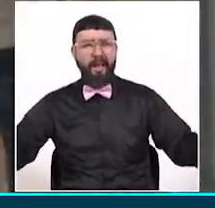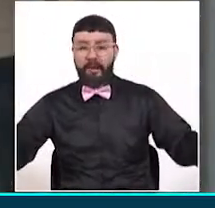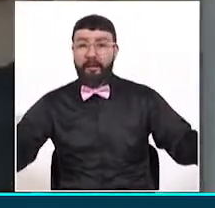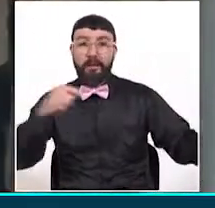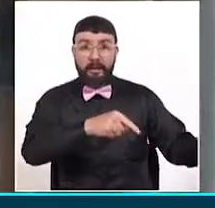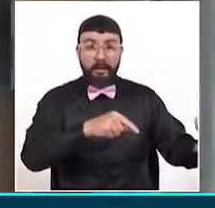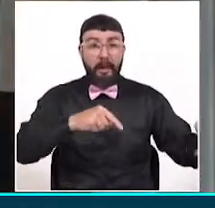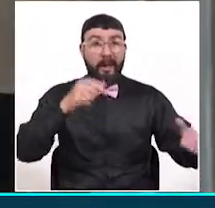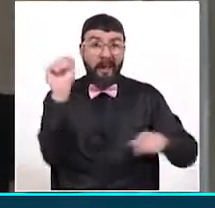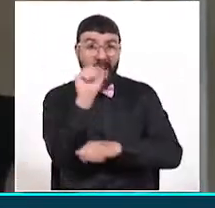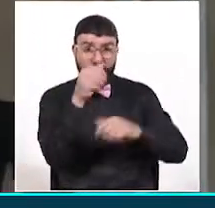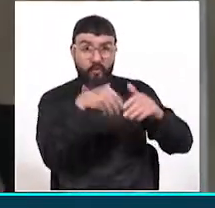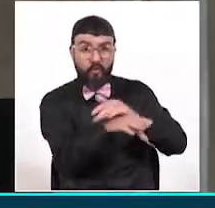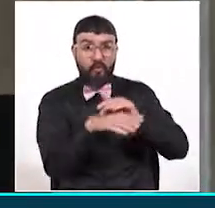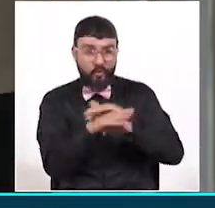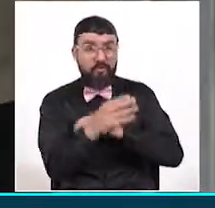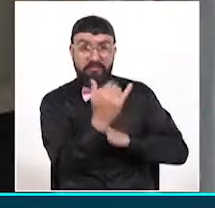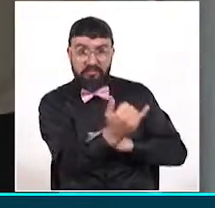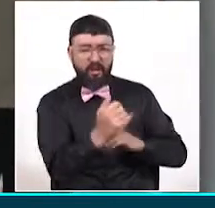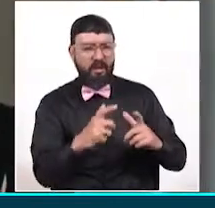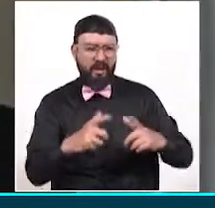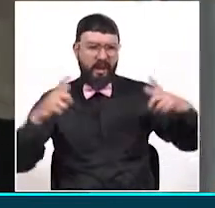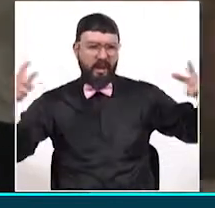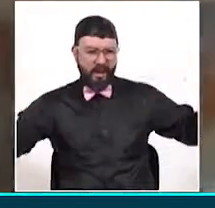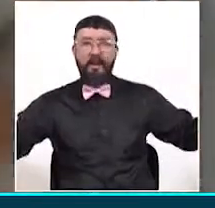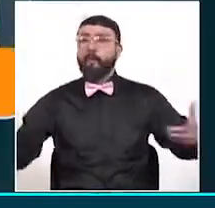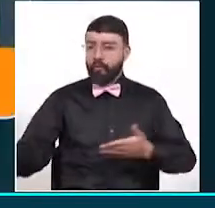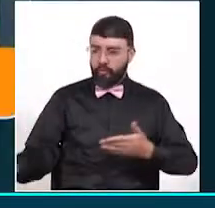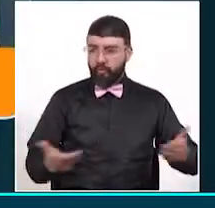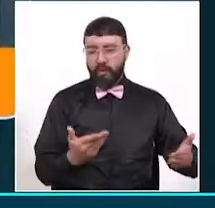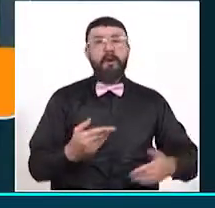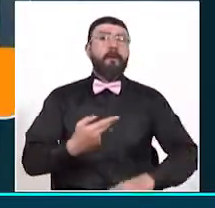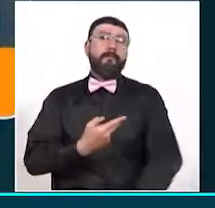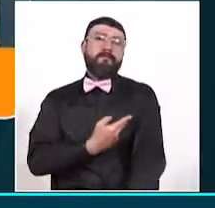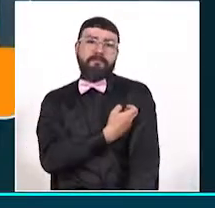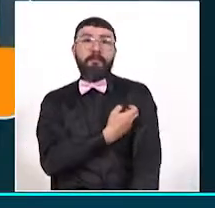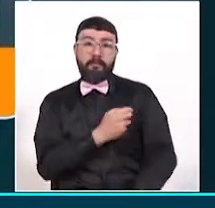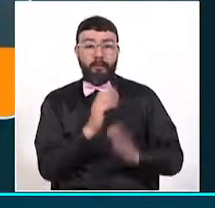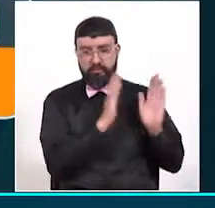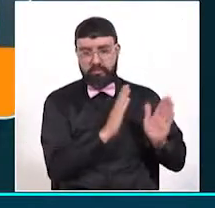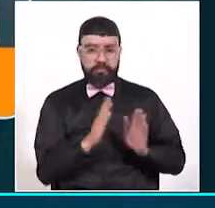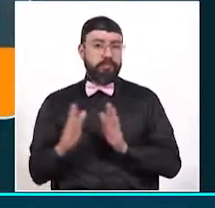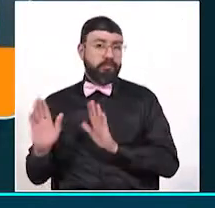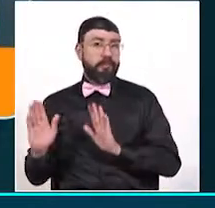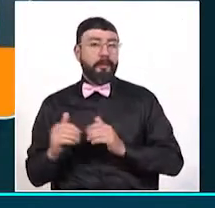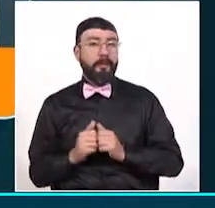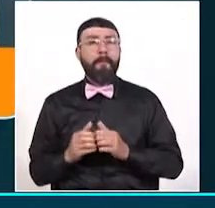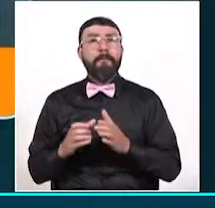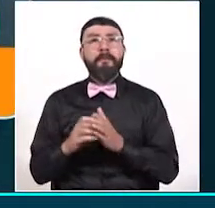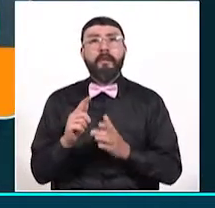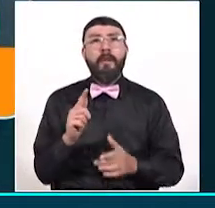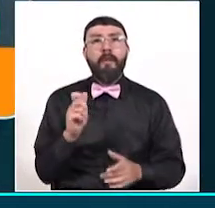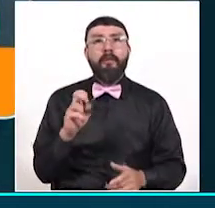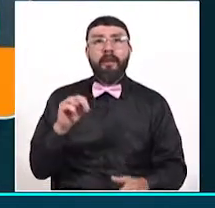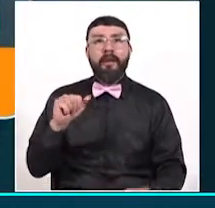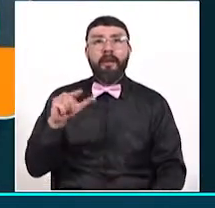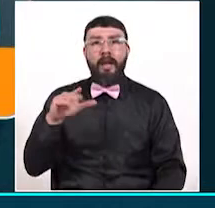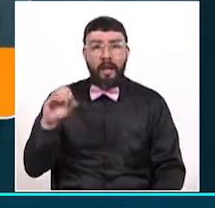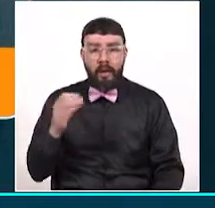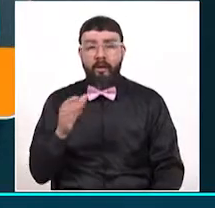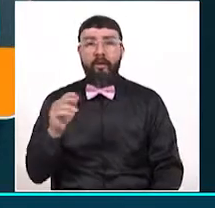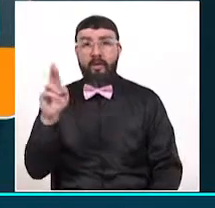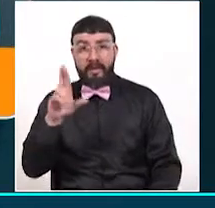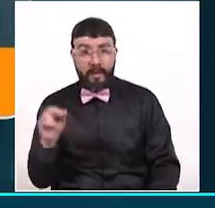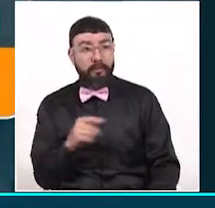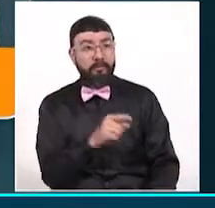parqueaderos, apoyarán la vacunación contra el COVID-19. Fenalco Rizaralda ofrece parqueaderos